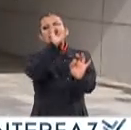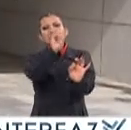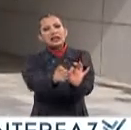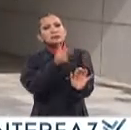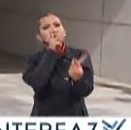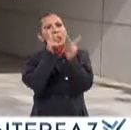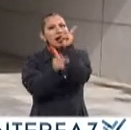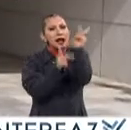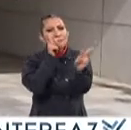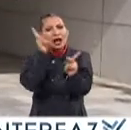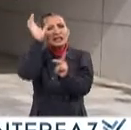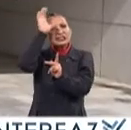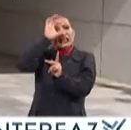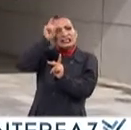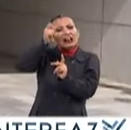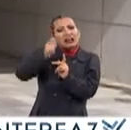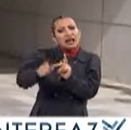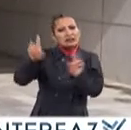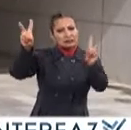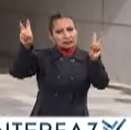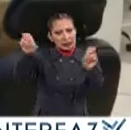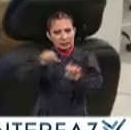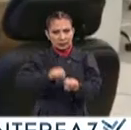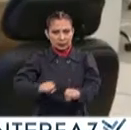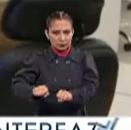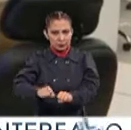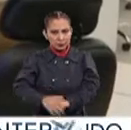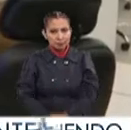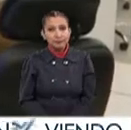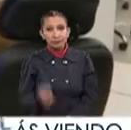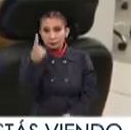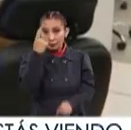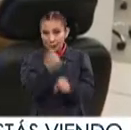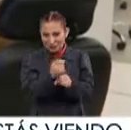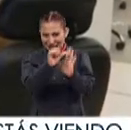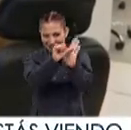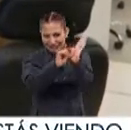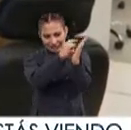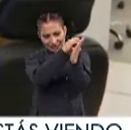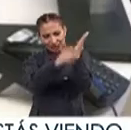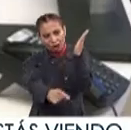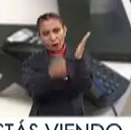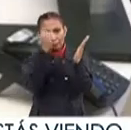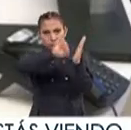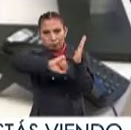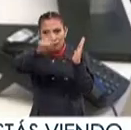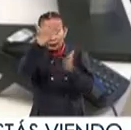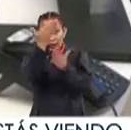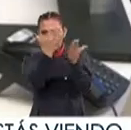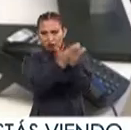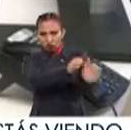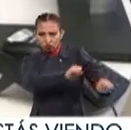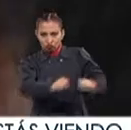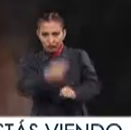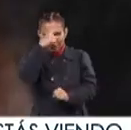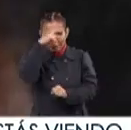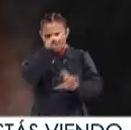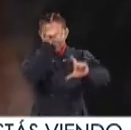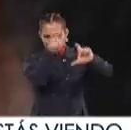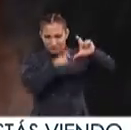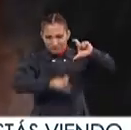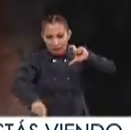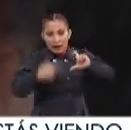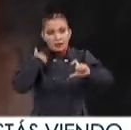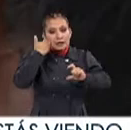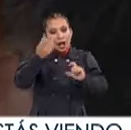tecnicismos y datos científicos al respecto de los sismos En el primer artículo, expertos del Servicio Sismológico Nacional